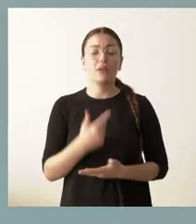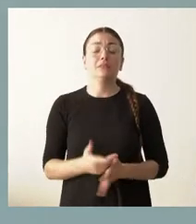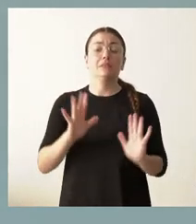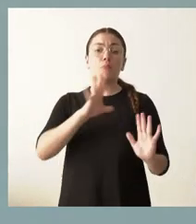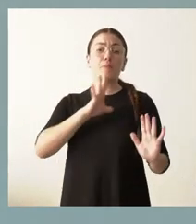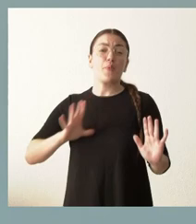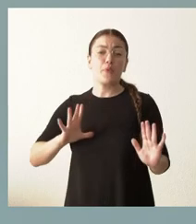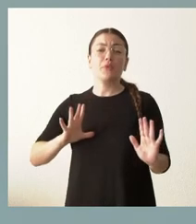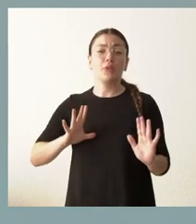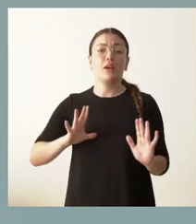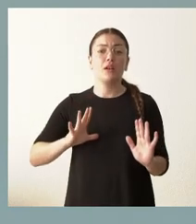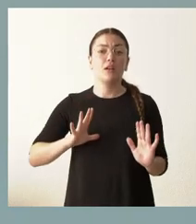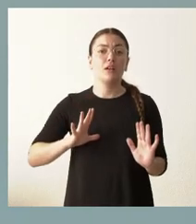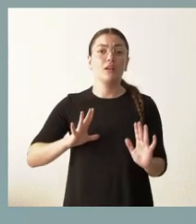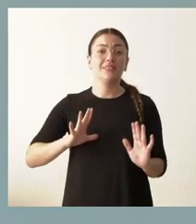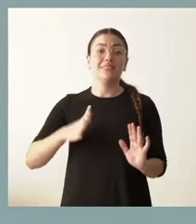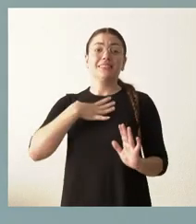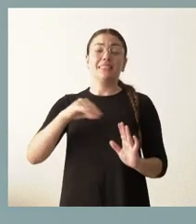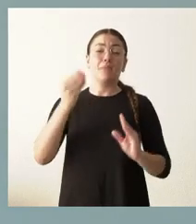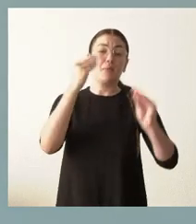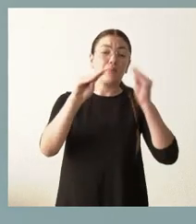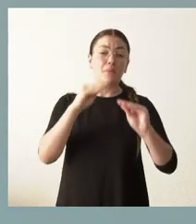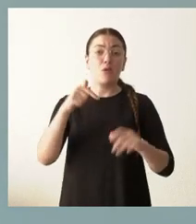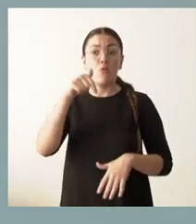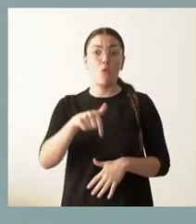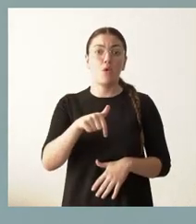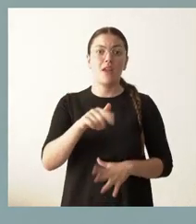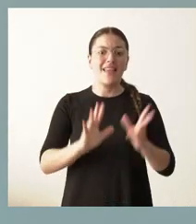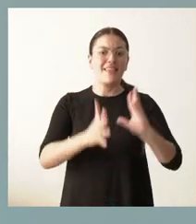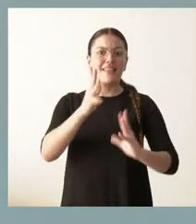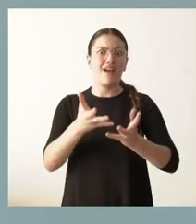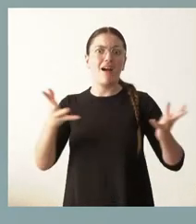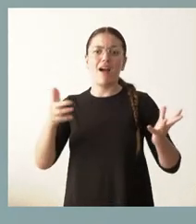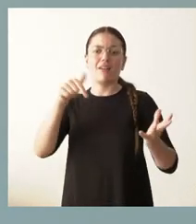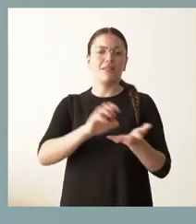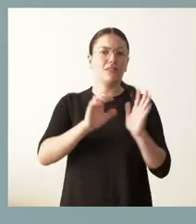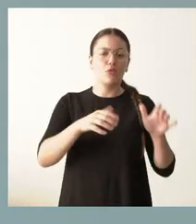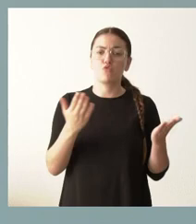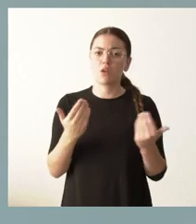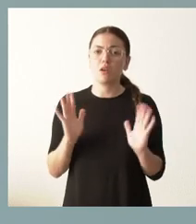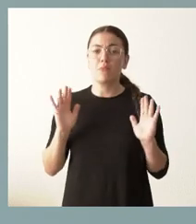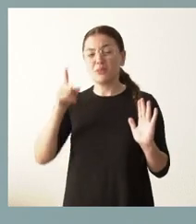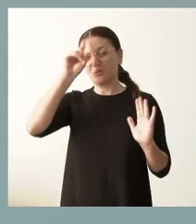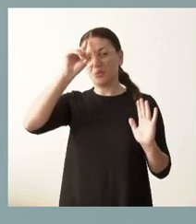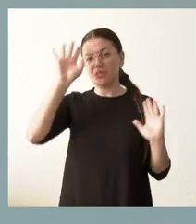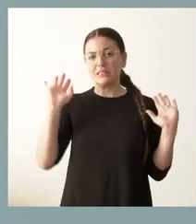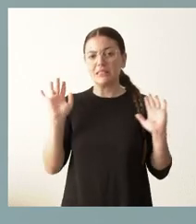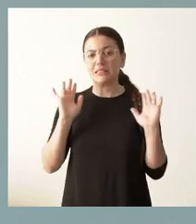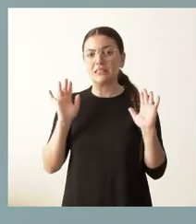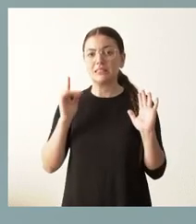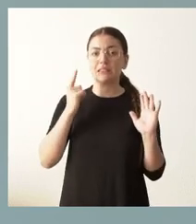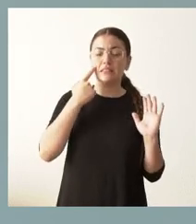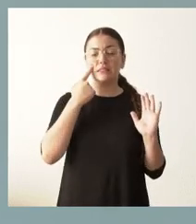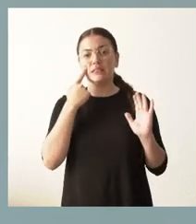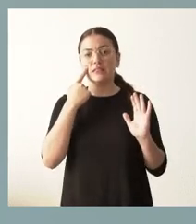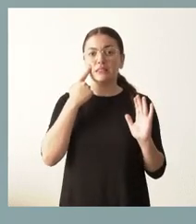y está siempre sujeto a modificaciones y aunque hoy no hay grandes incendios en Castilla y León no se valora. Hoy yo